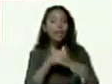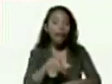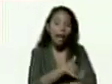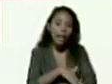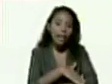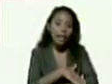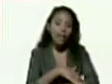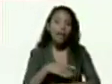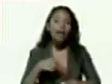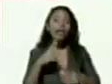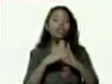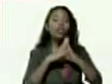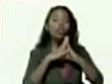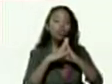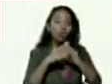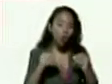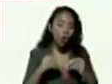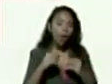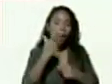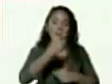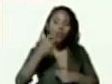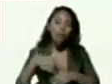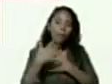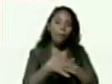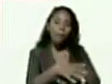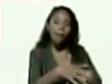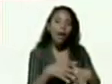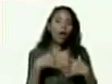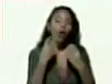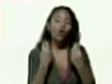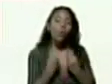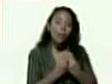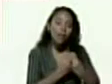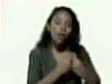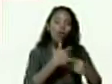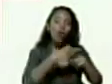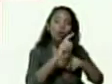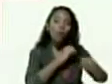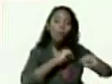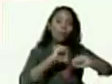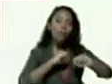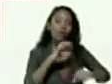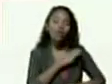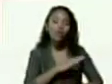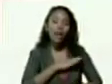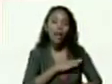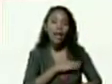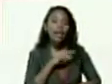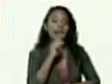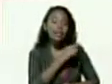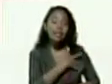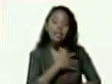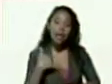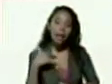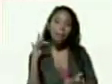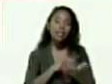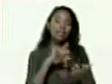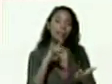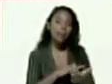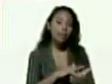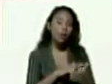o no pueden ser incluso compañeros y compañeras de otros movimientos sociales que así lo deseen a